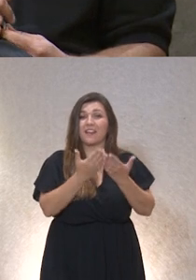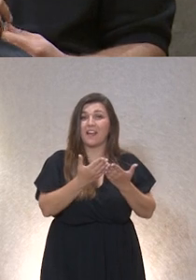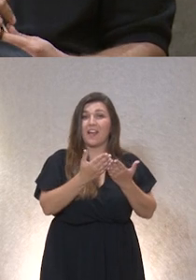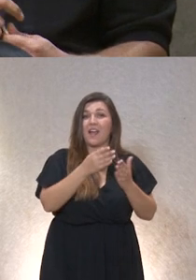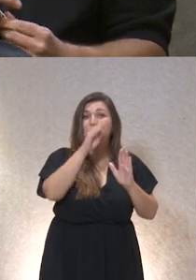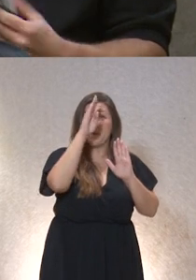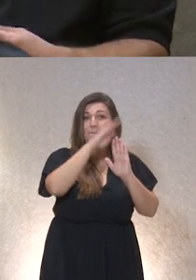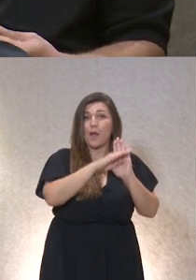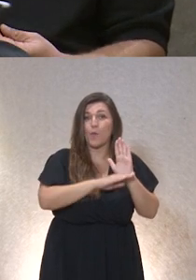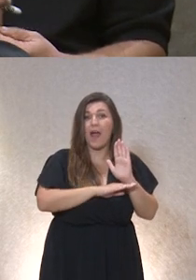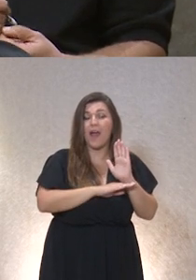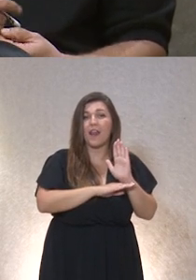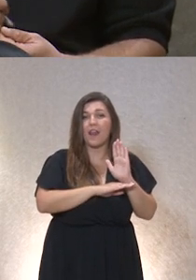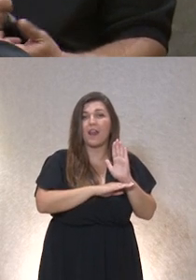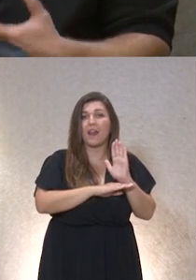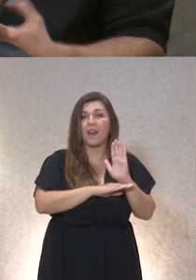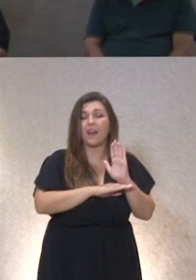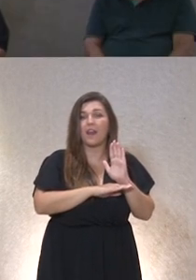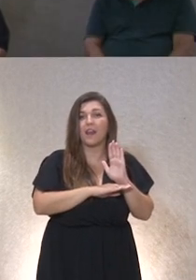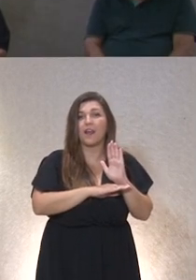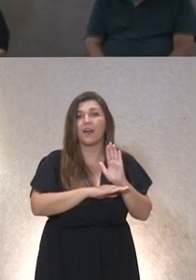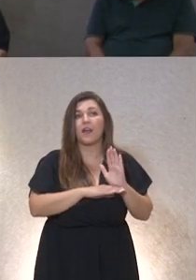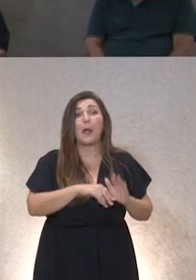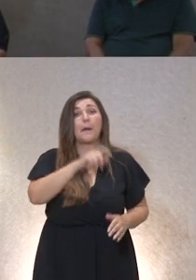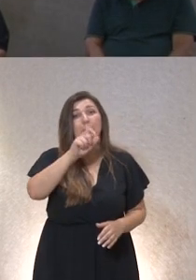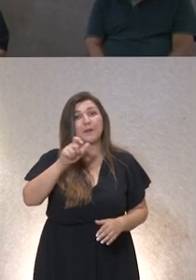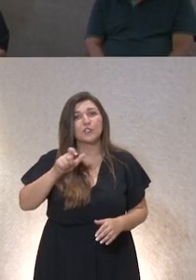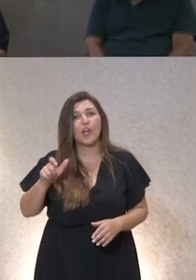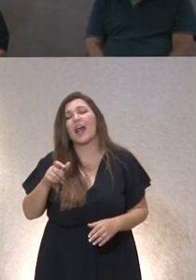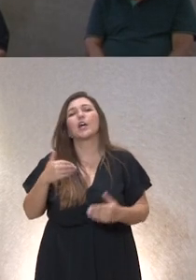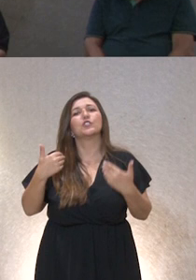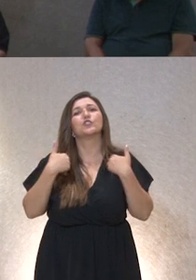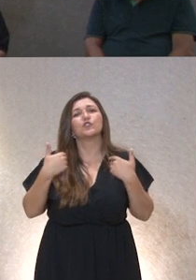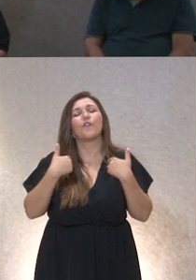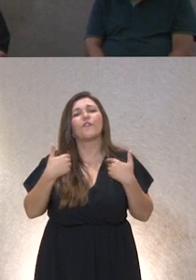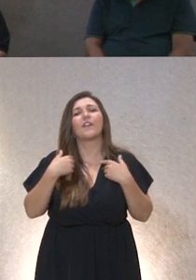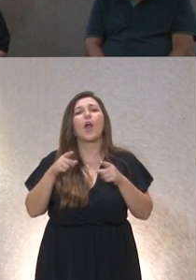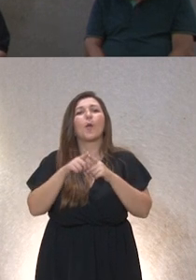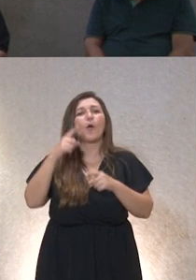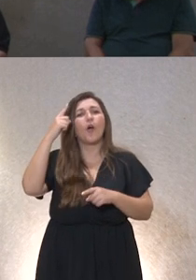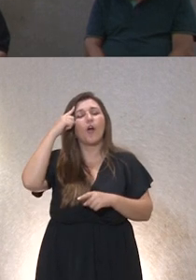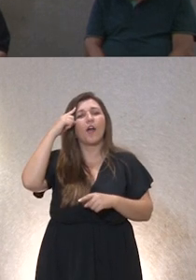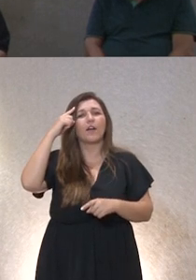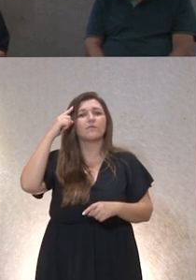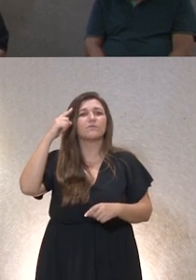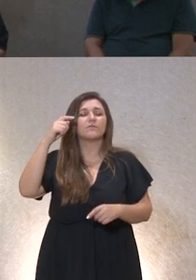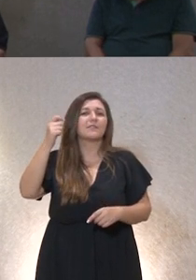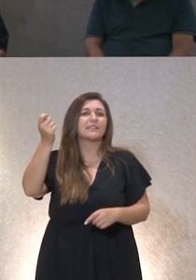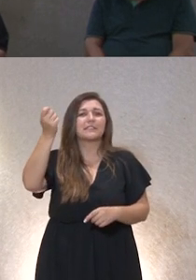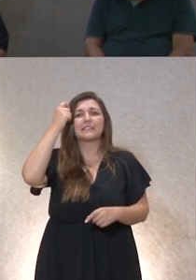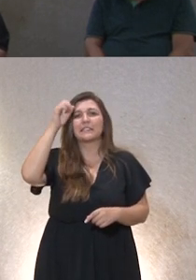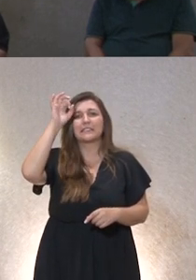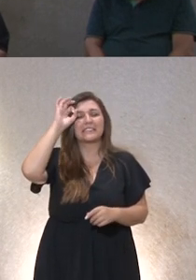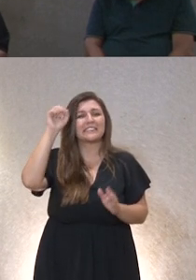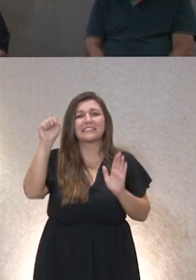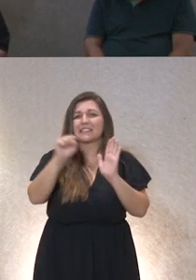plena inclusión la evidencia de que las personas sufren un trauma ¿no? al vivir continuamente bajo restricciones con cada una de las restricciones